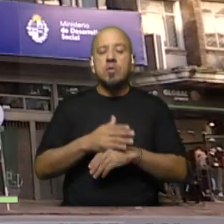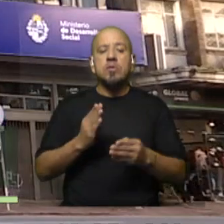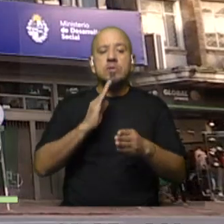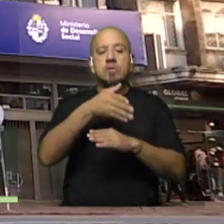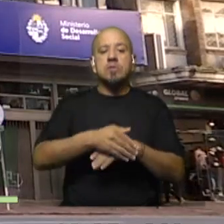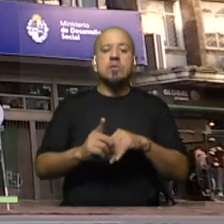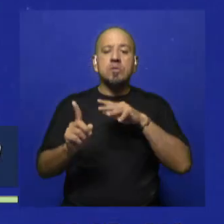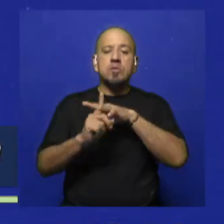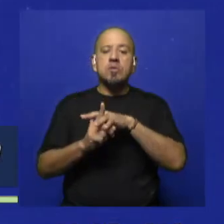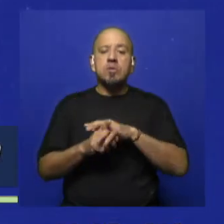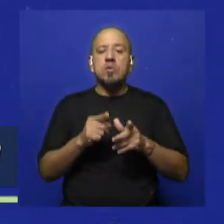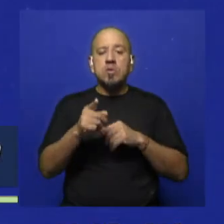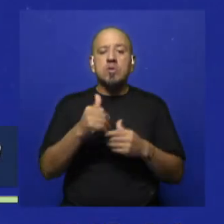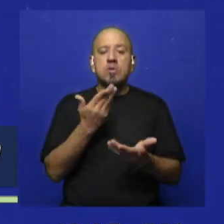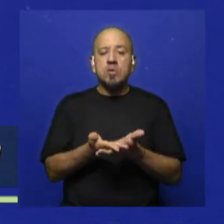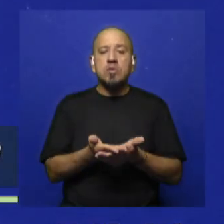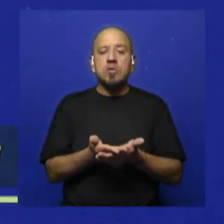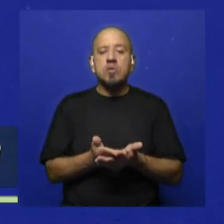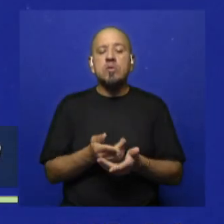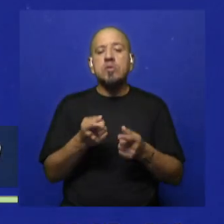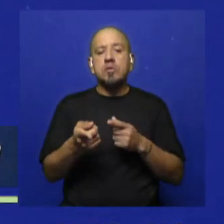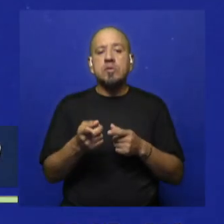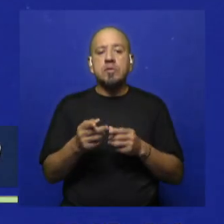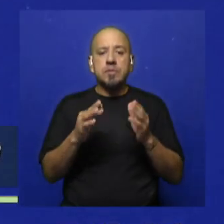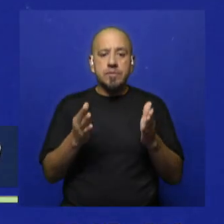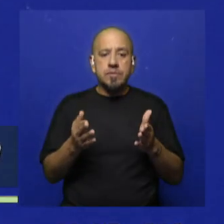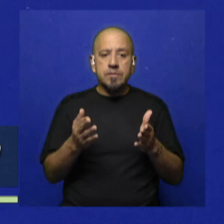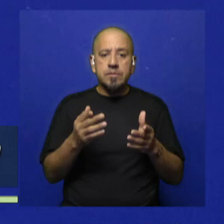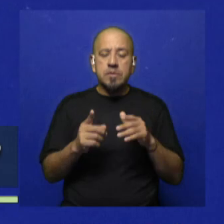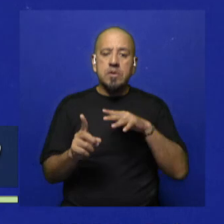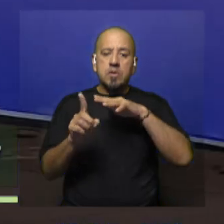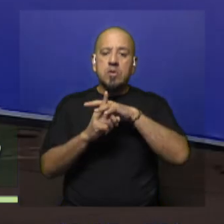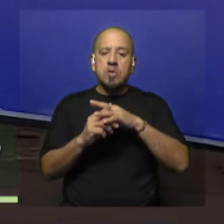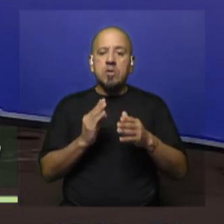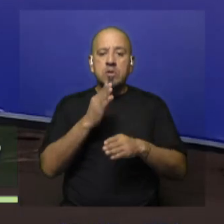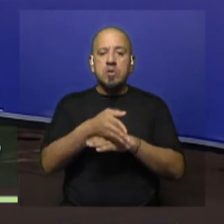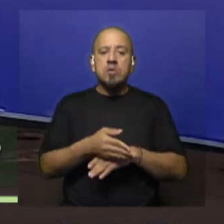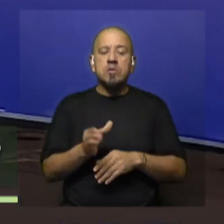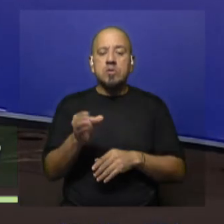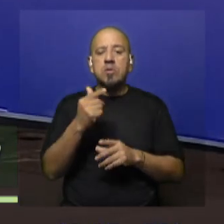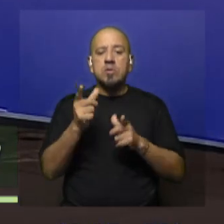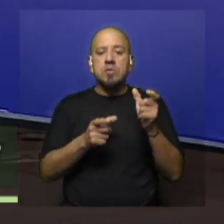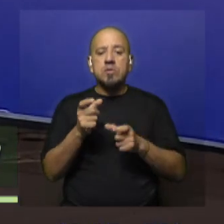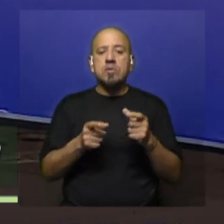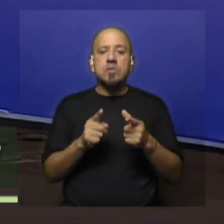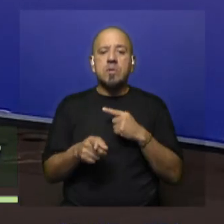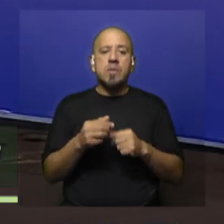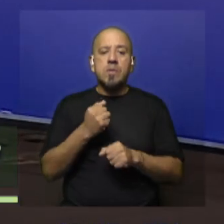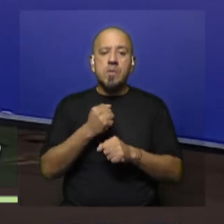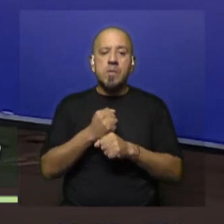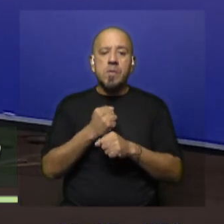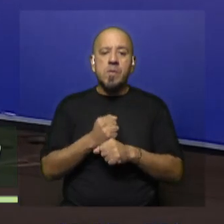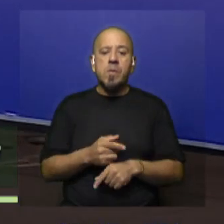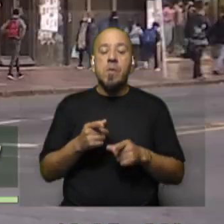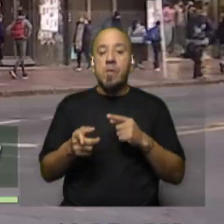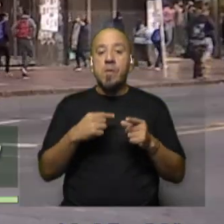sentido? Porque me parece que ustedes lo plantean desde el punto de vista ese, del foco puesto en la inclusión y en la accesibilidad de todas las personas. Y bueno, se viene trabajando fuertemente para